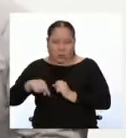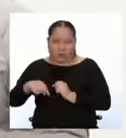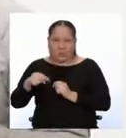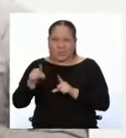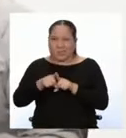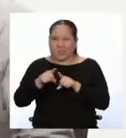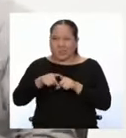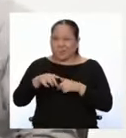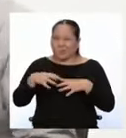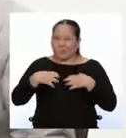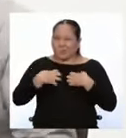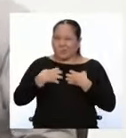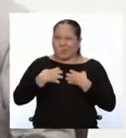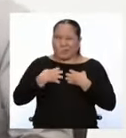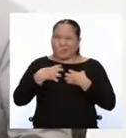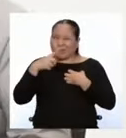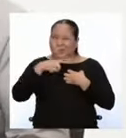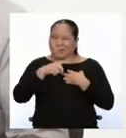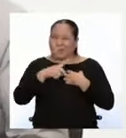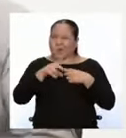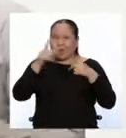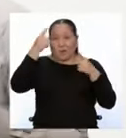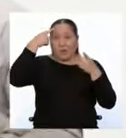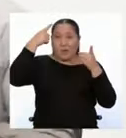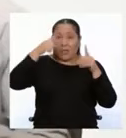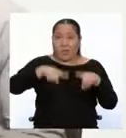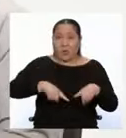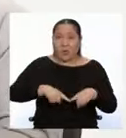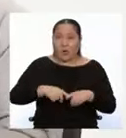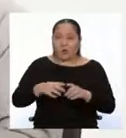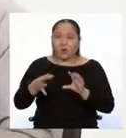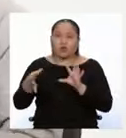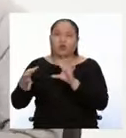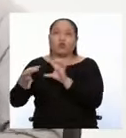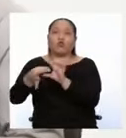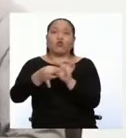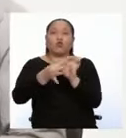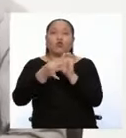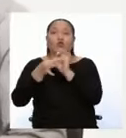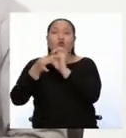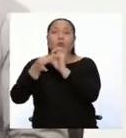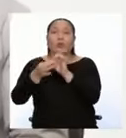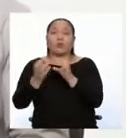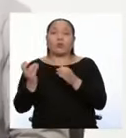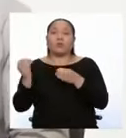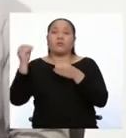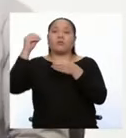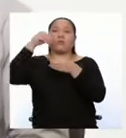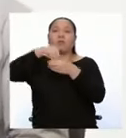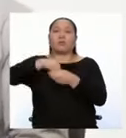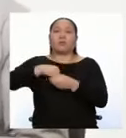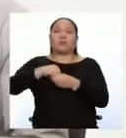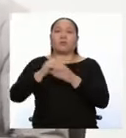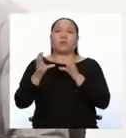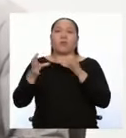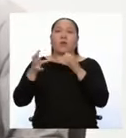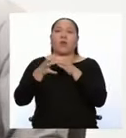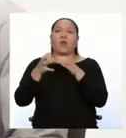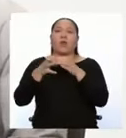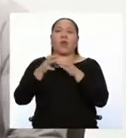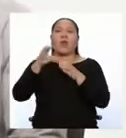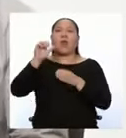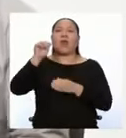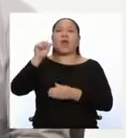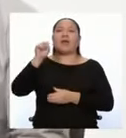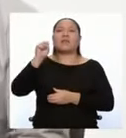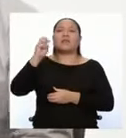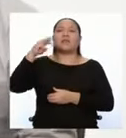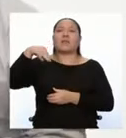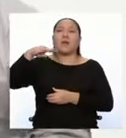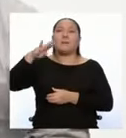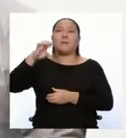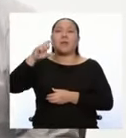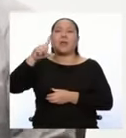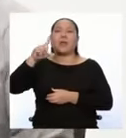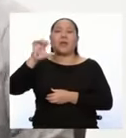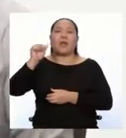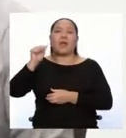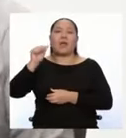encontraban en contra de este sistema, unieron fuerzas y conformaron la Asamblea Nacional el 17 de junio,